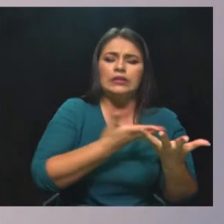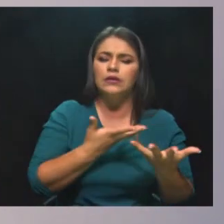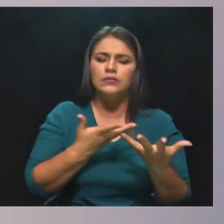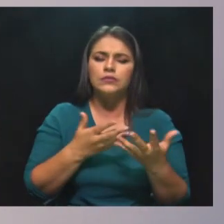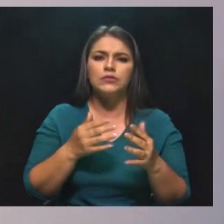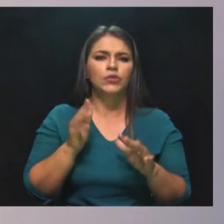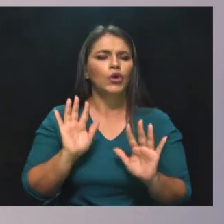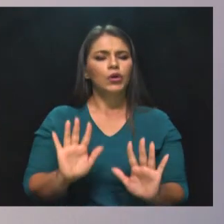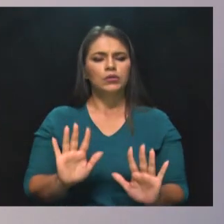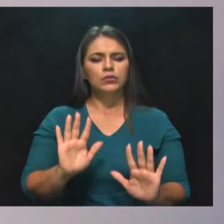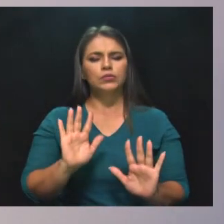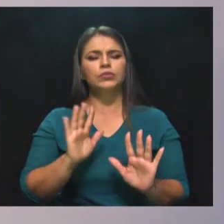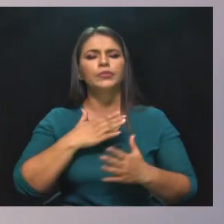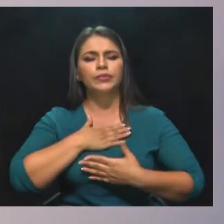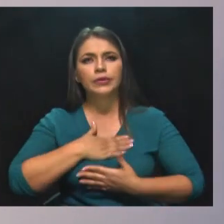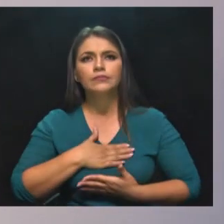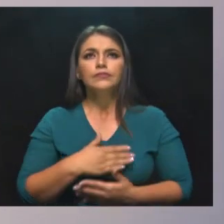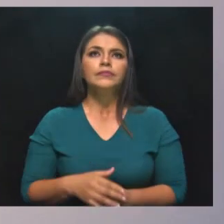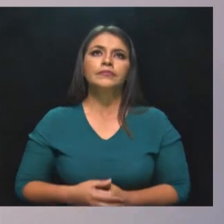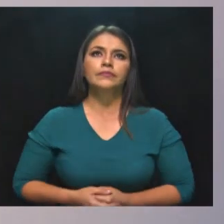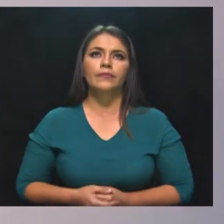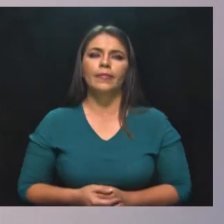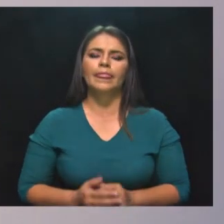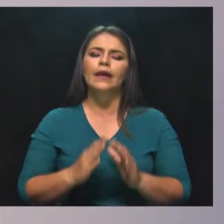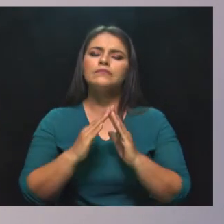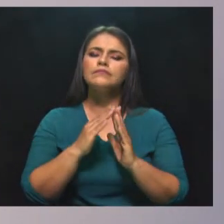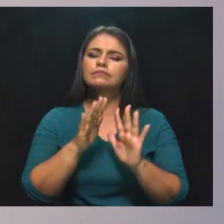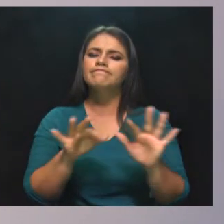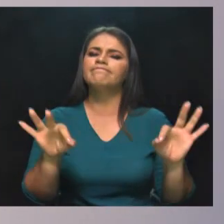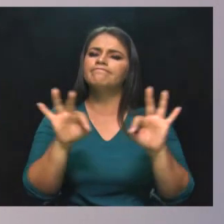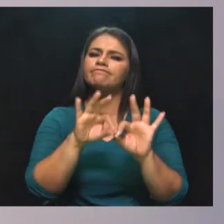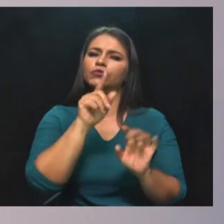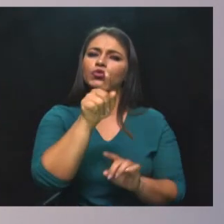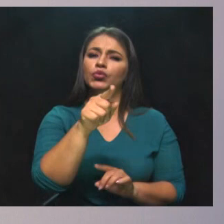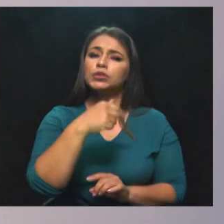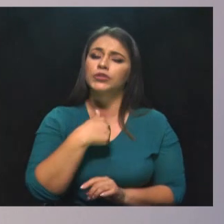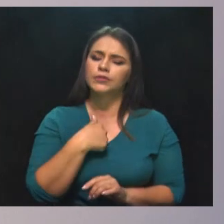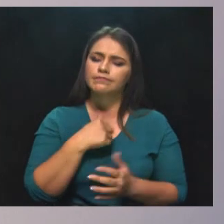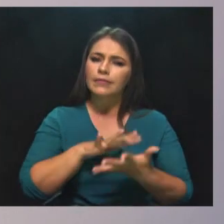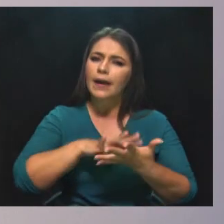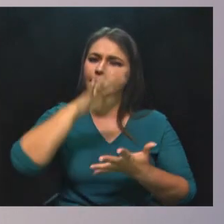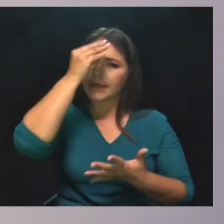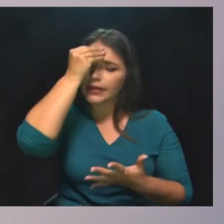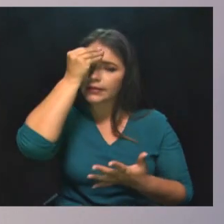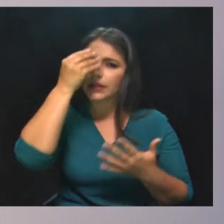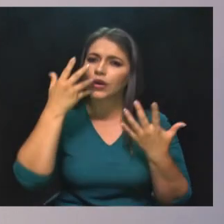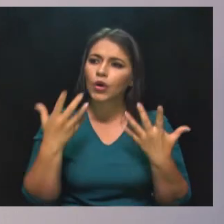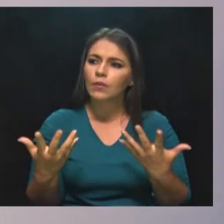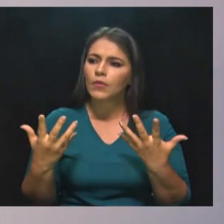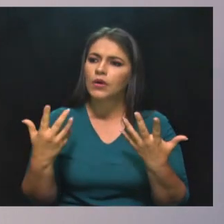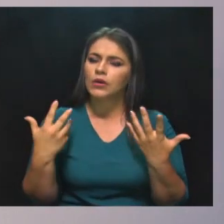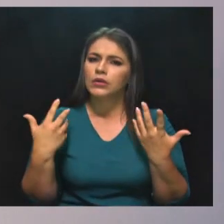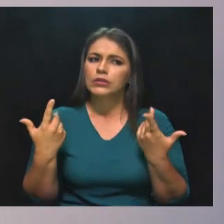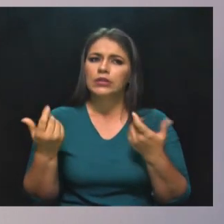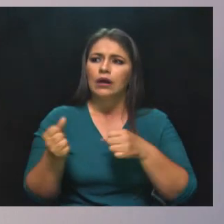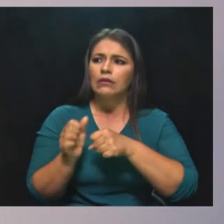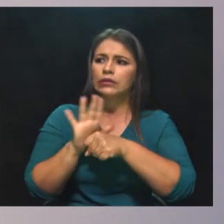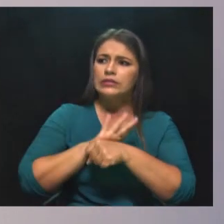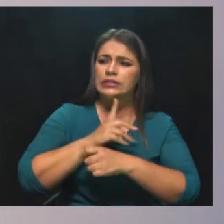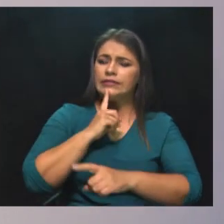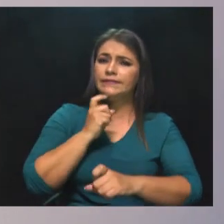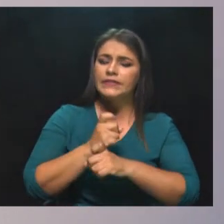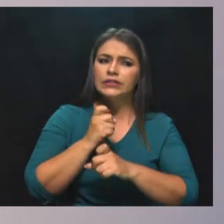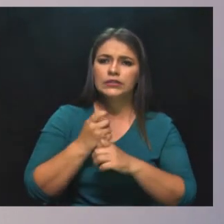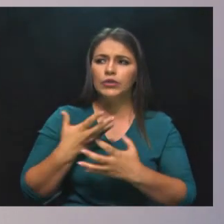ni en el empleo. Debemos aprender cada vez más, mientras dure la contingencia, a